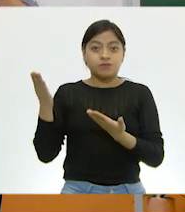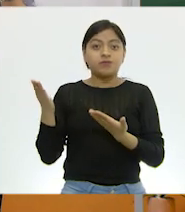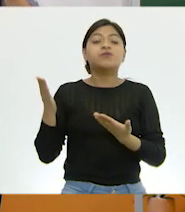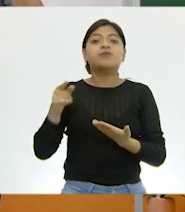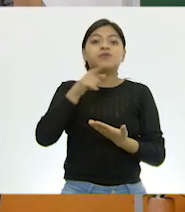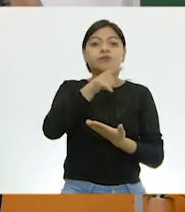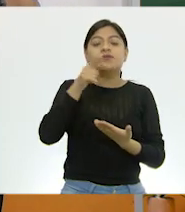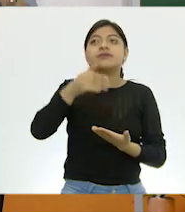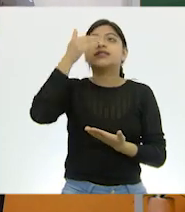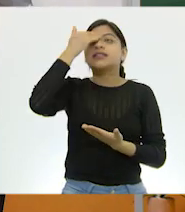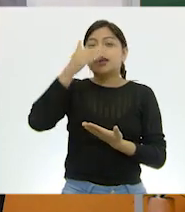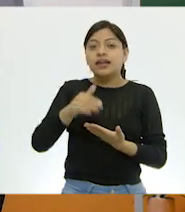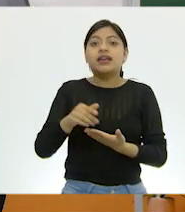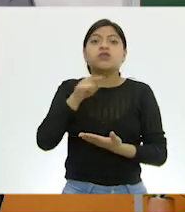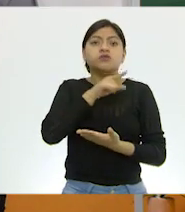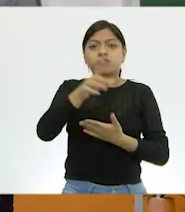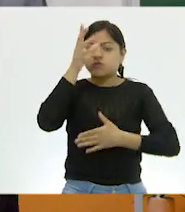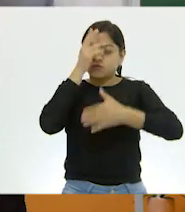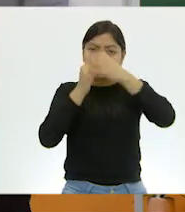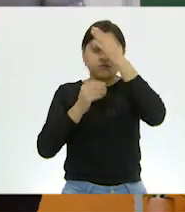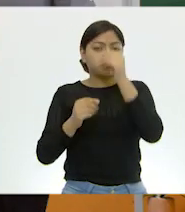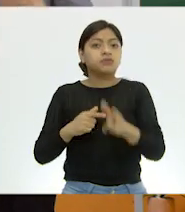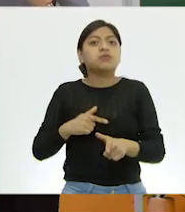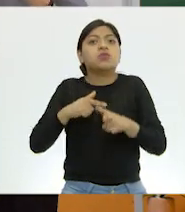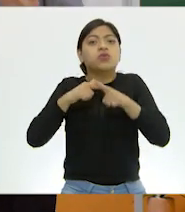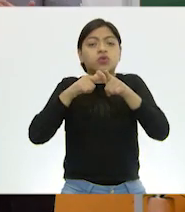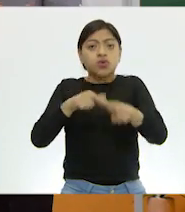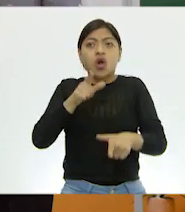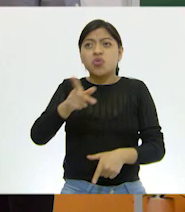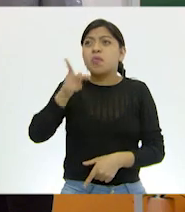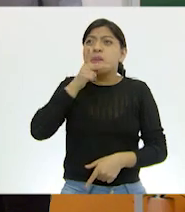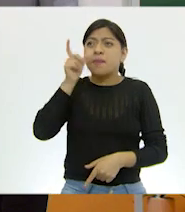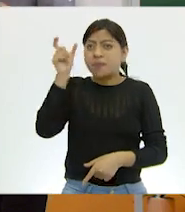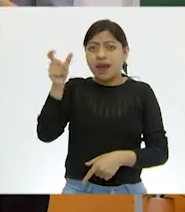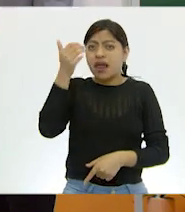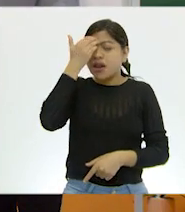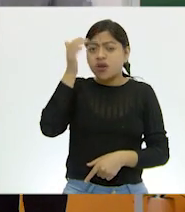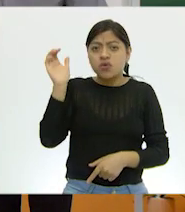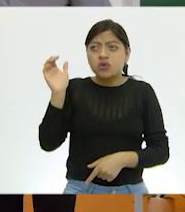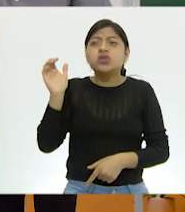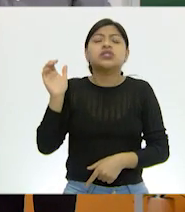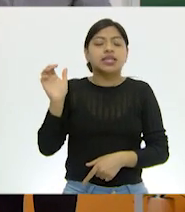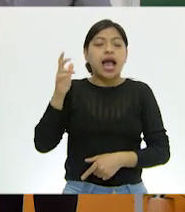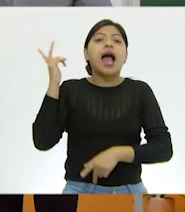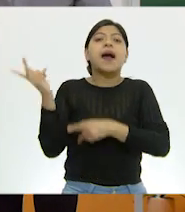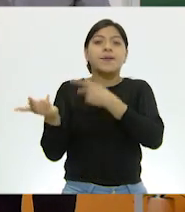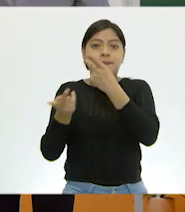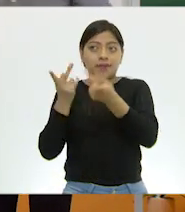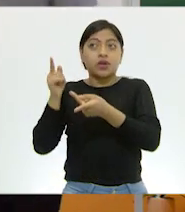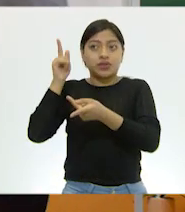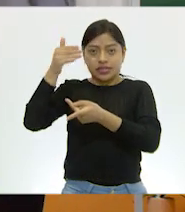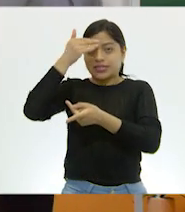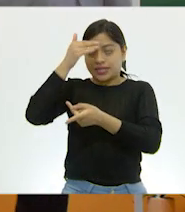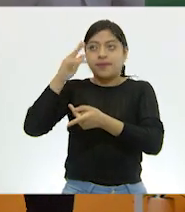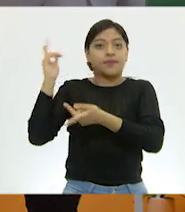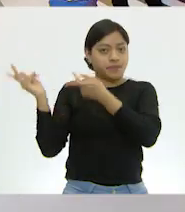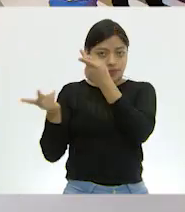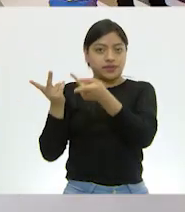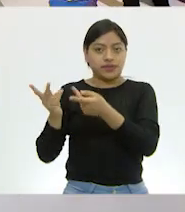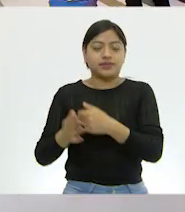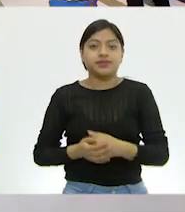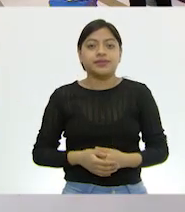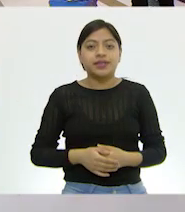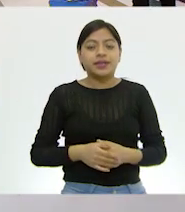que siempre podemos estar aprendiendo cosas cuando no sabemos, es bueno preguntarle a alguien que sí sabe. Muy bien.